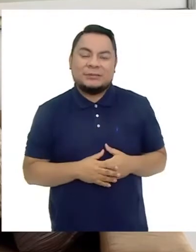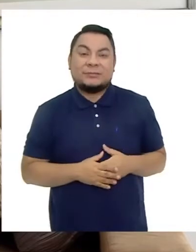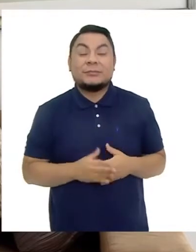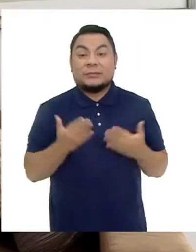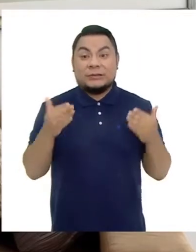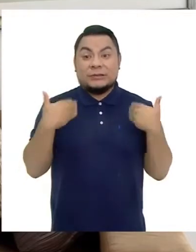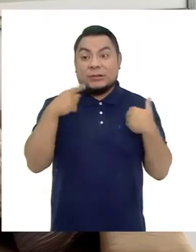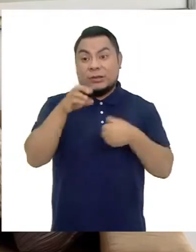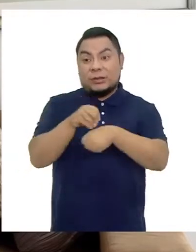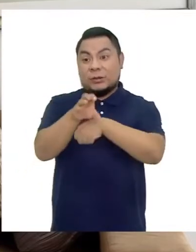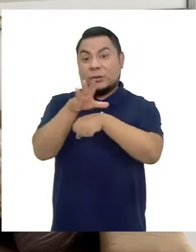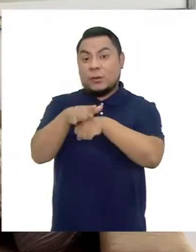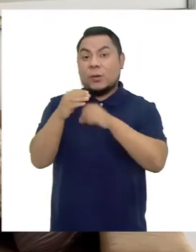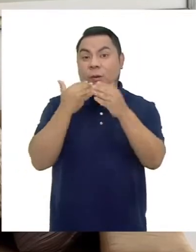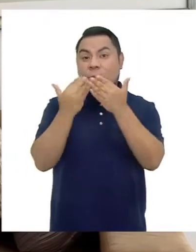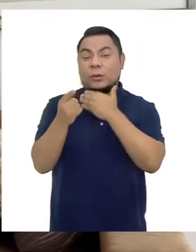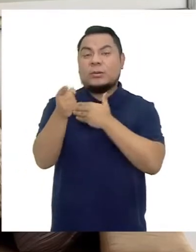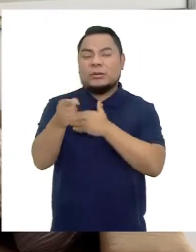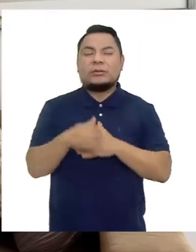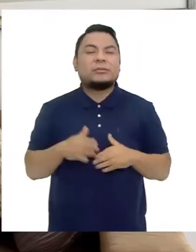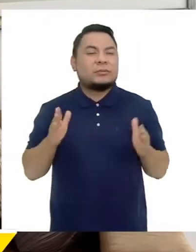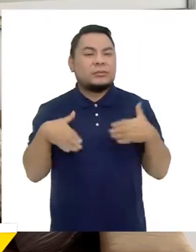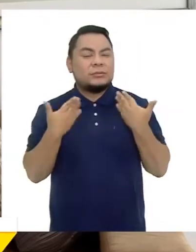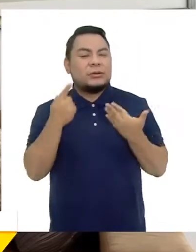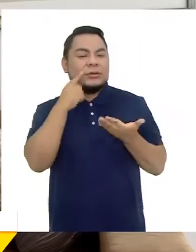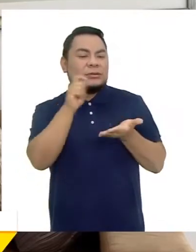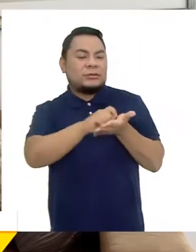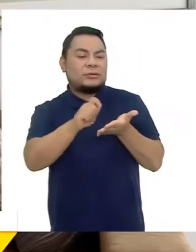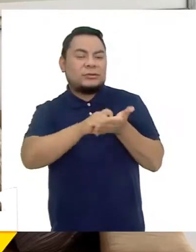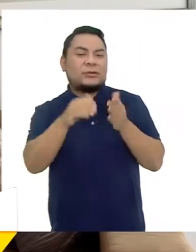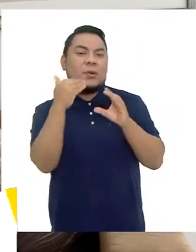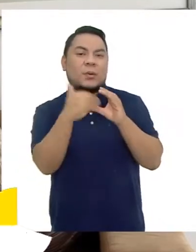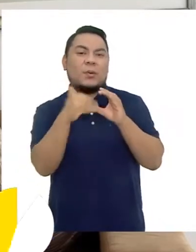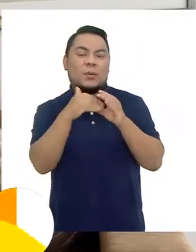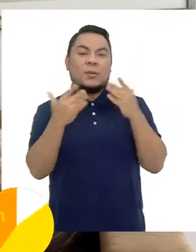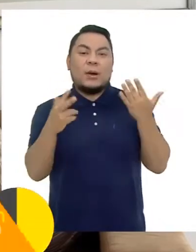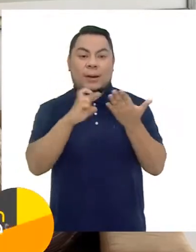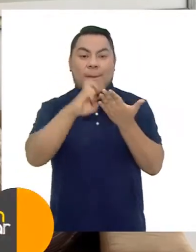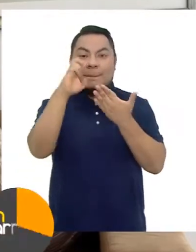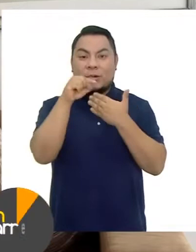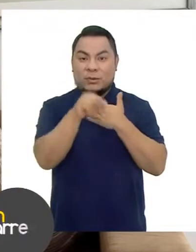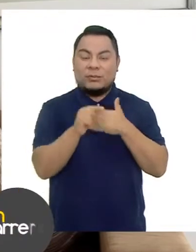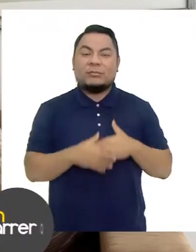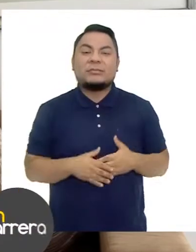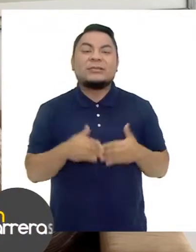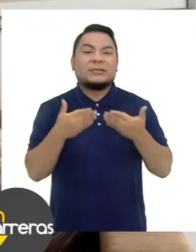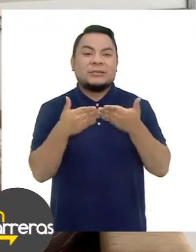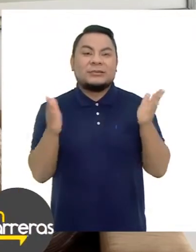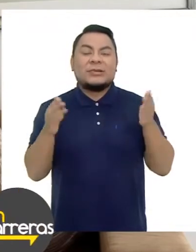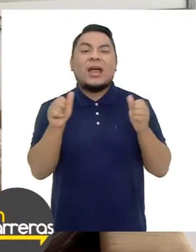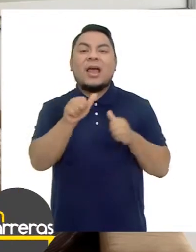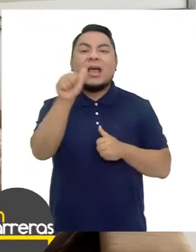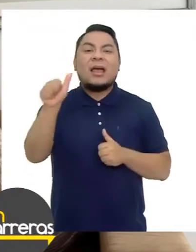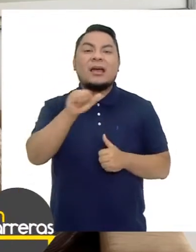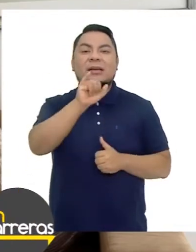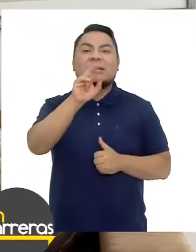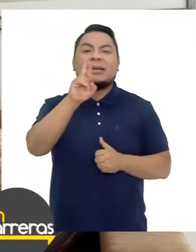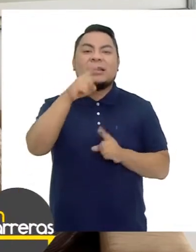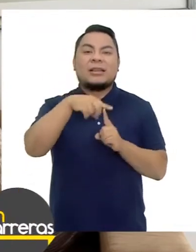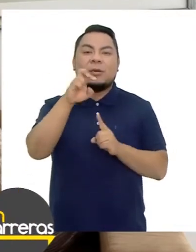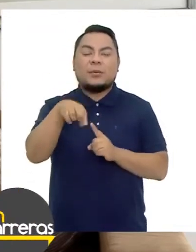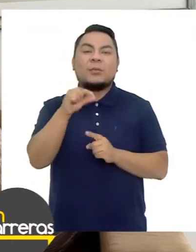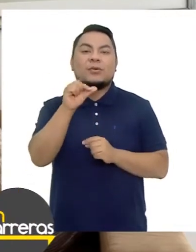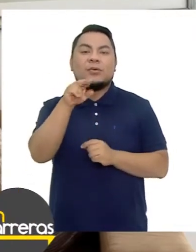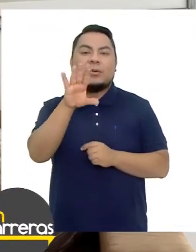De discapacidad Si tienen sugerencias O comentarios Pueden escribirnos Al correo electrónico Del programa Sinbarreras